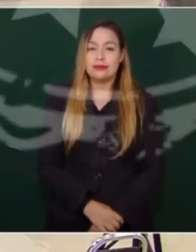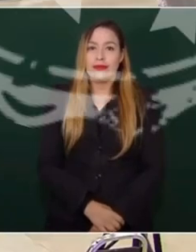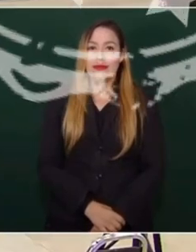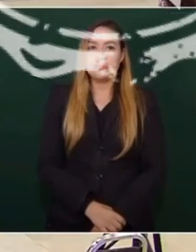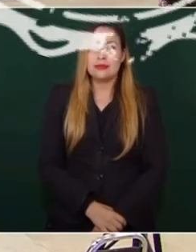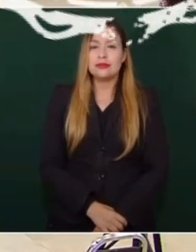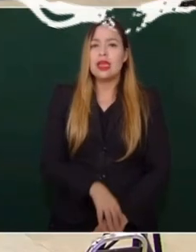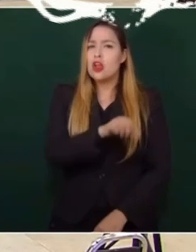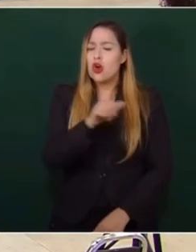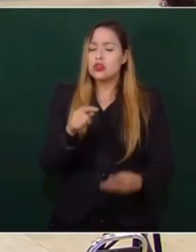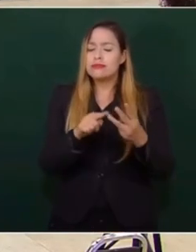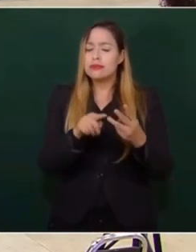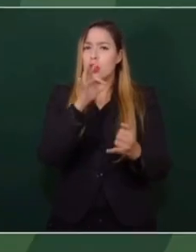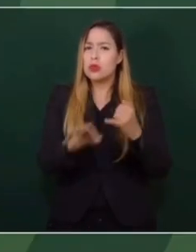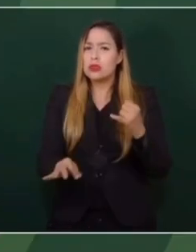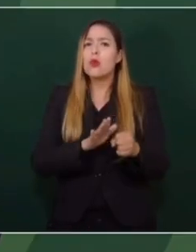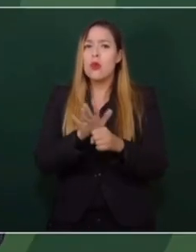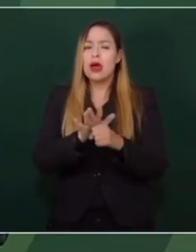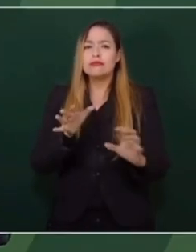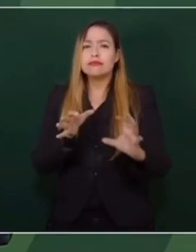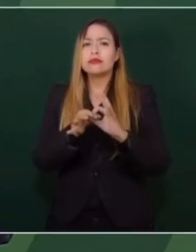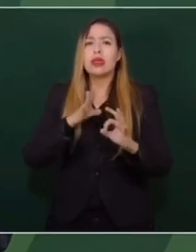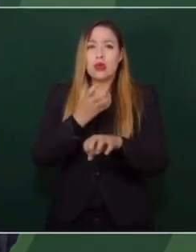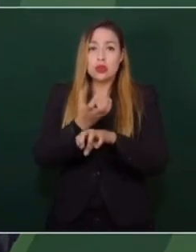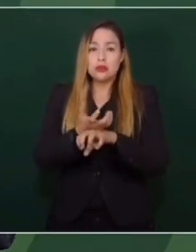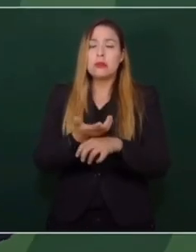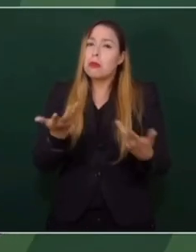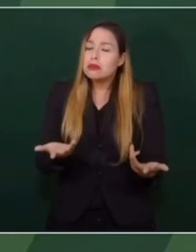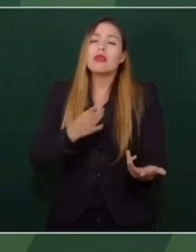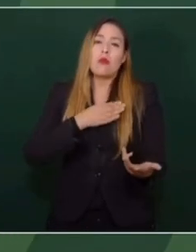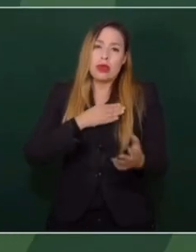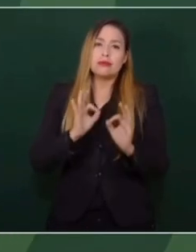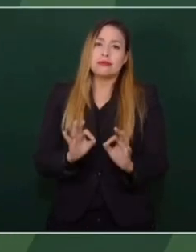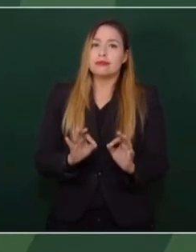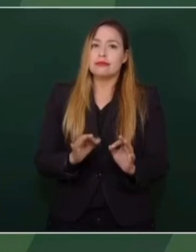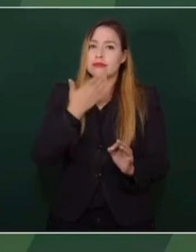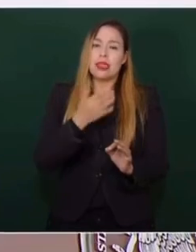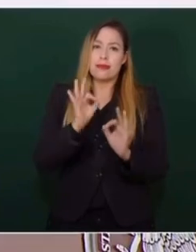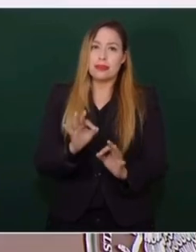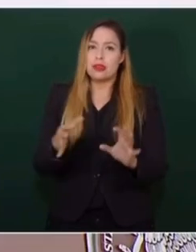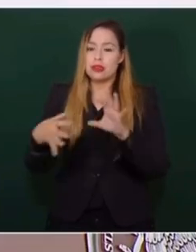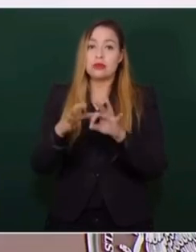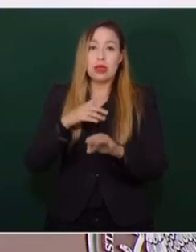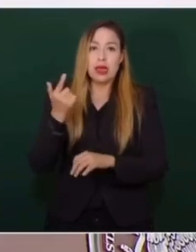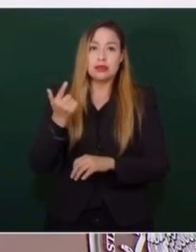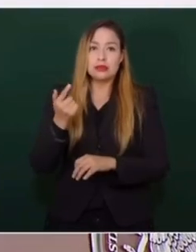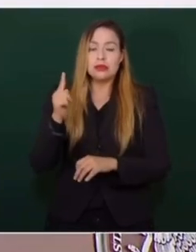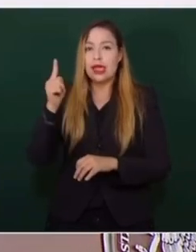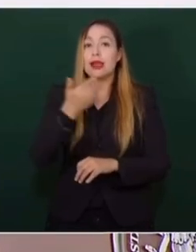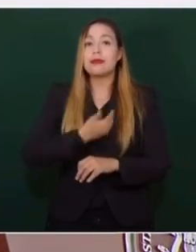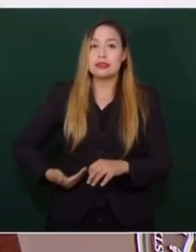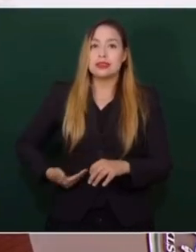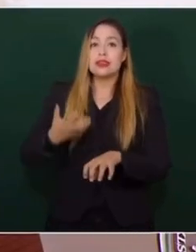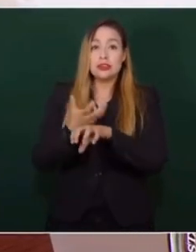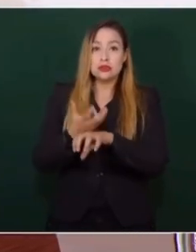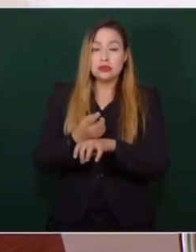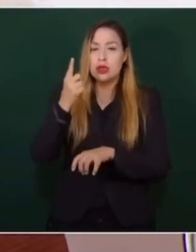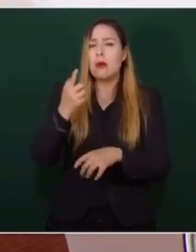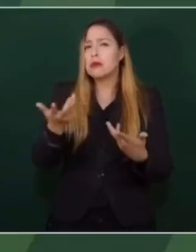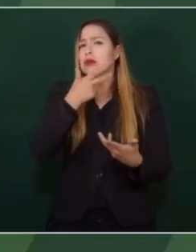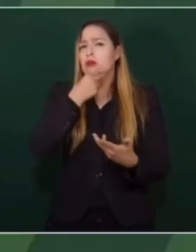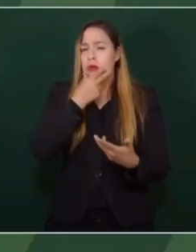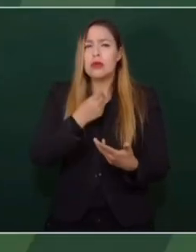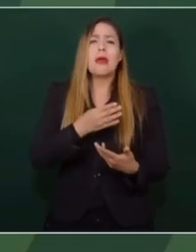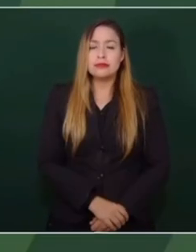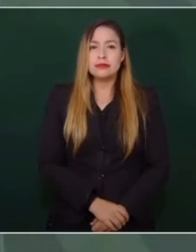Y lo otro que comentabas, la relación con Estados Unidos es muy buena. Hablando de gente buena, el presidente Biden es un hombre de buenos